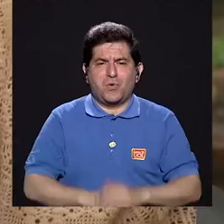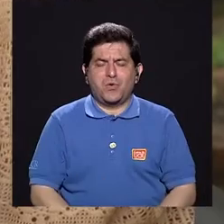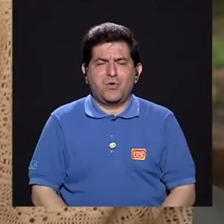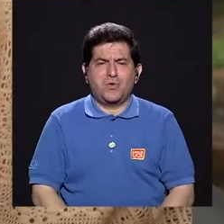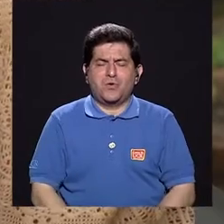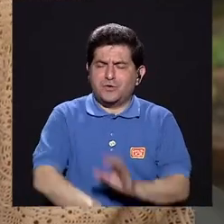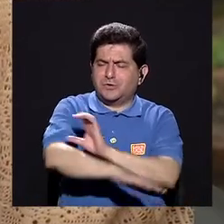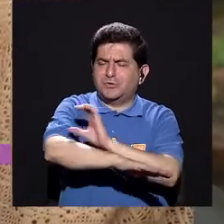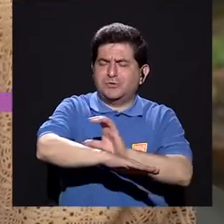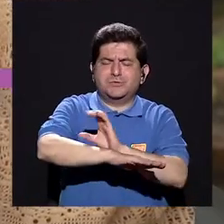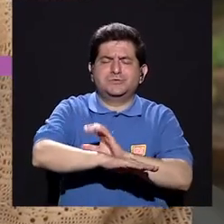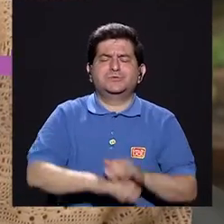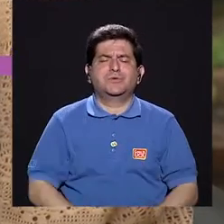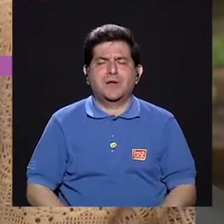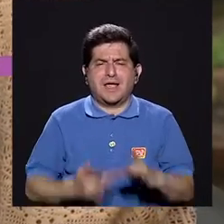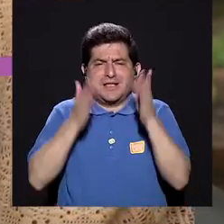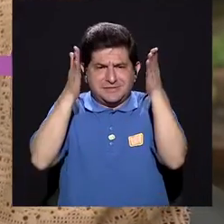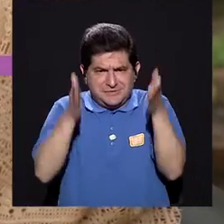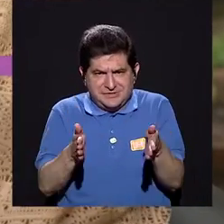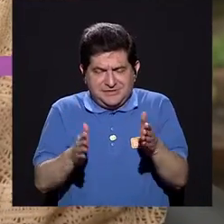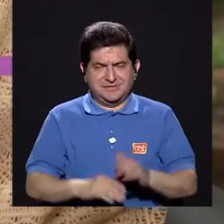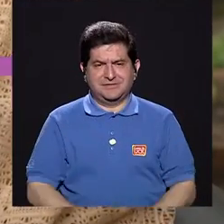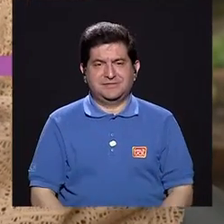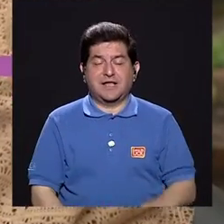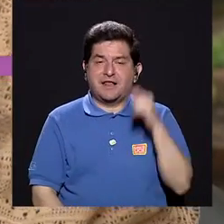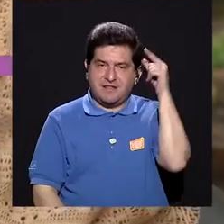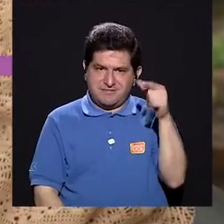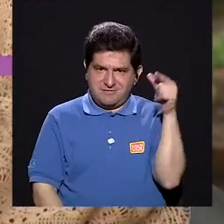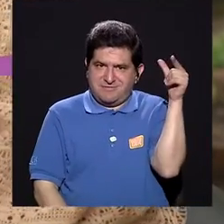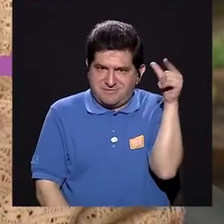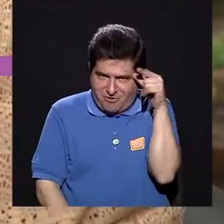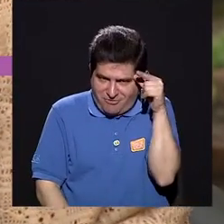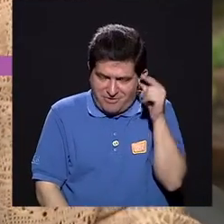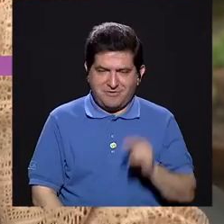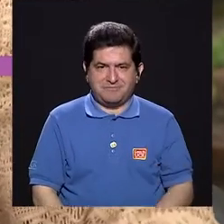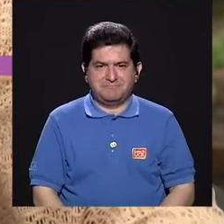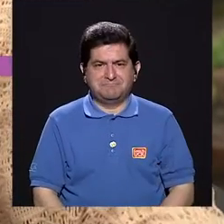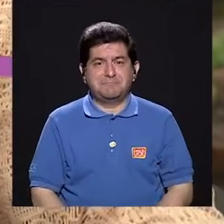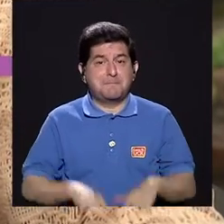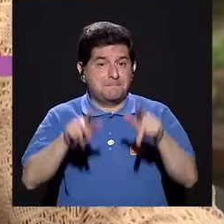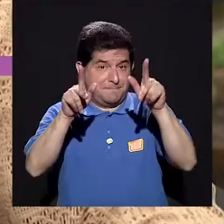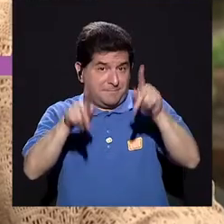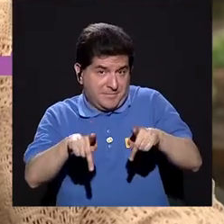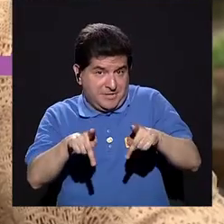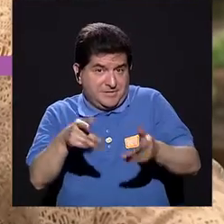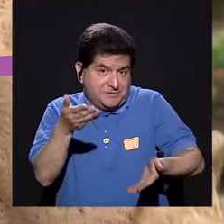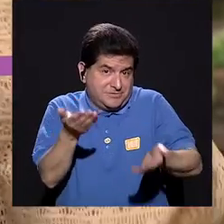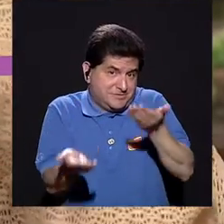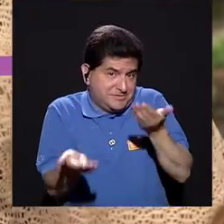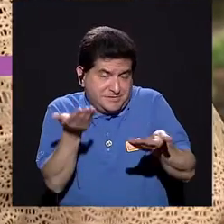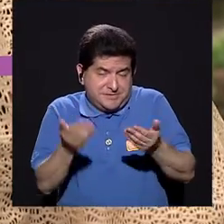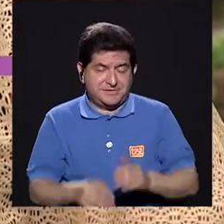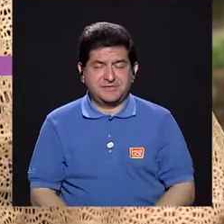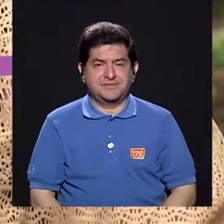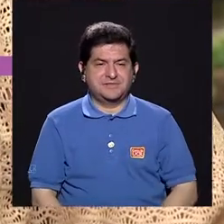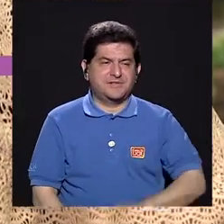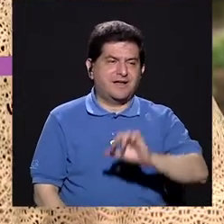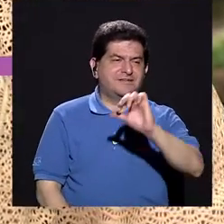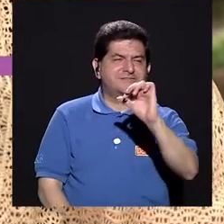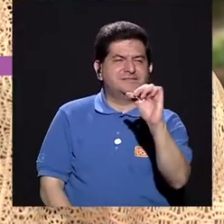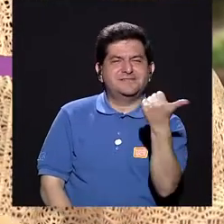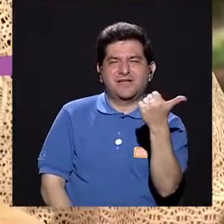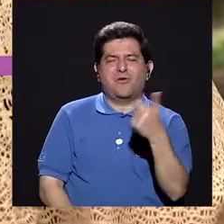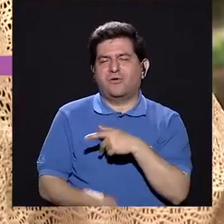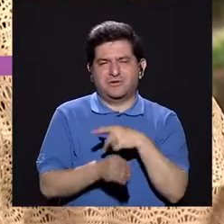informáticos. Bueno, de todo hay. Lógico que las personas que son de otra